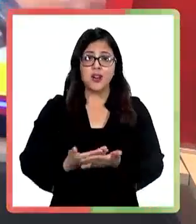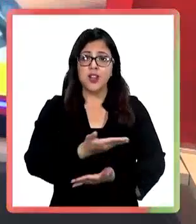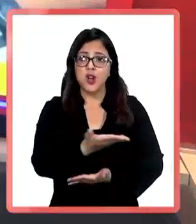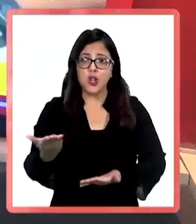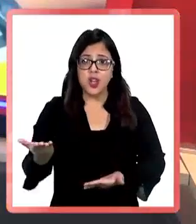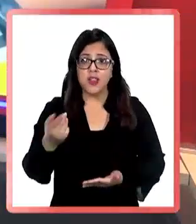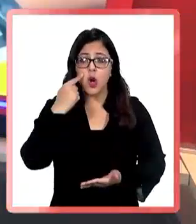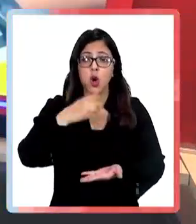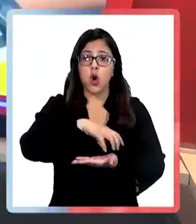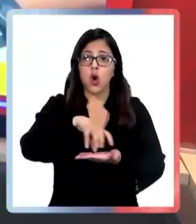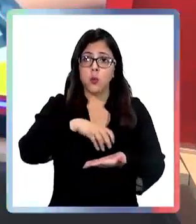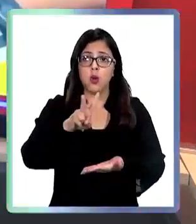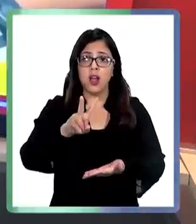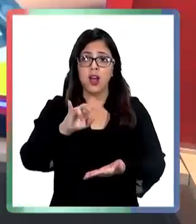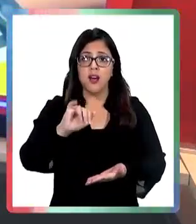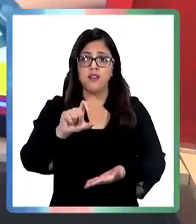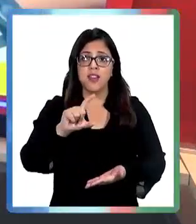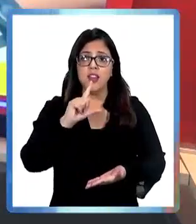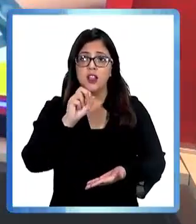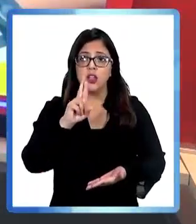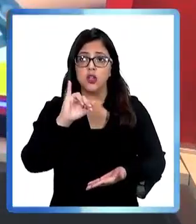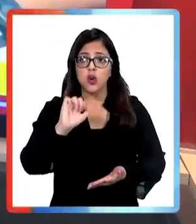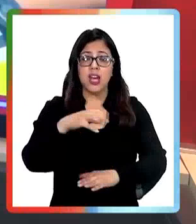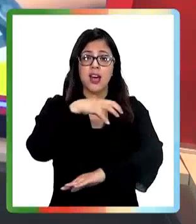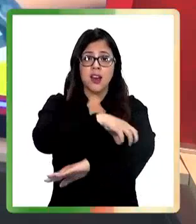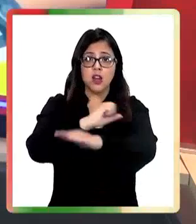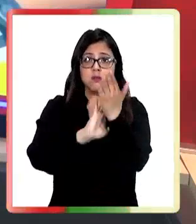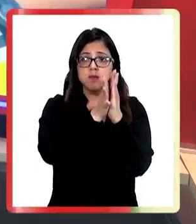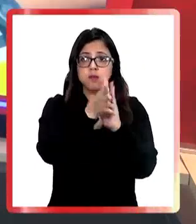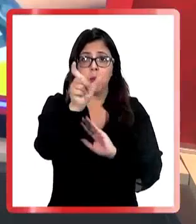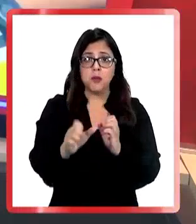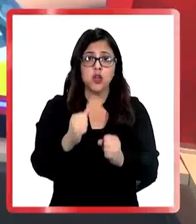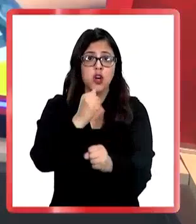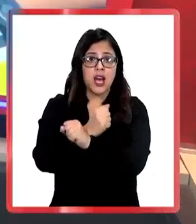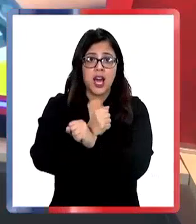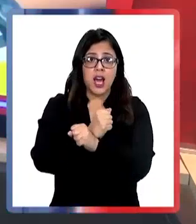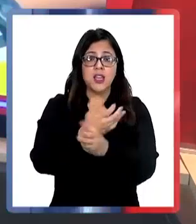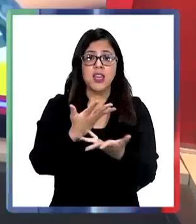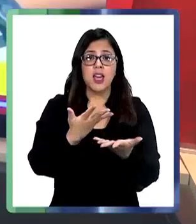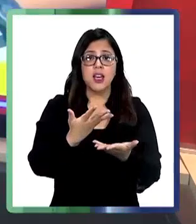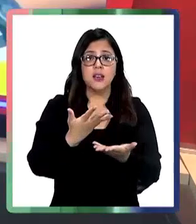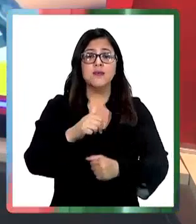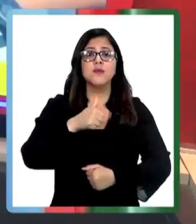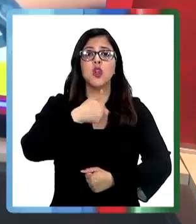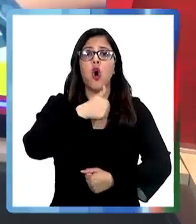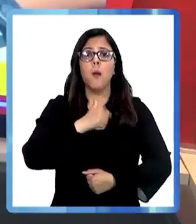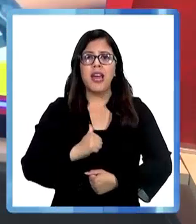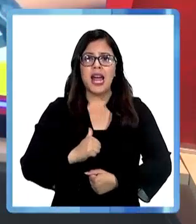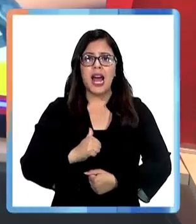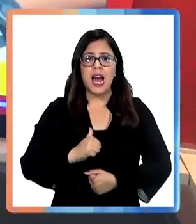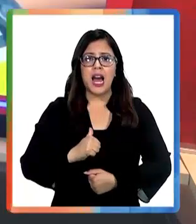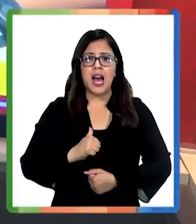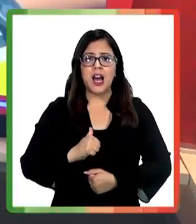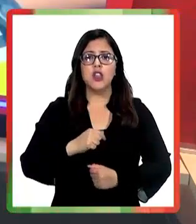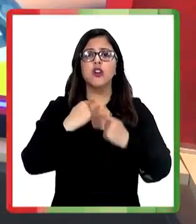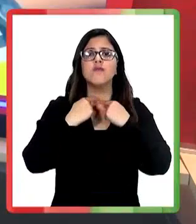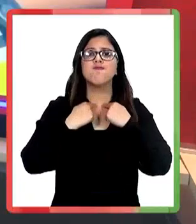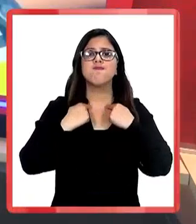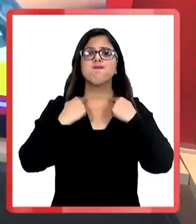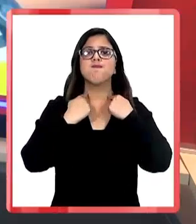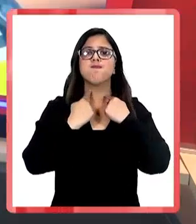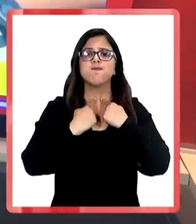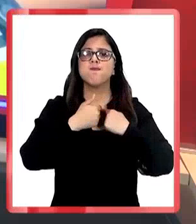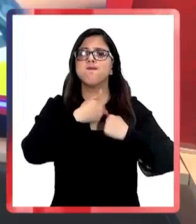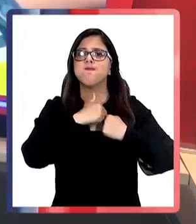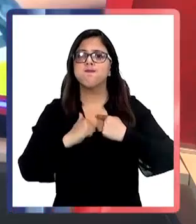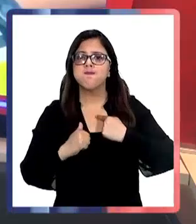¿cómo están? En la comuna de Victoria, en la región de la Araucanía, un carabinero debió ser operado luego de recibir un disparo entre la clavícula